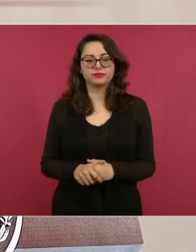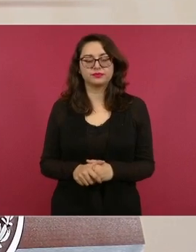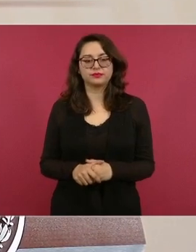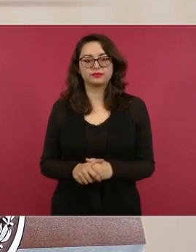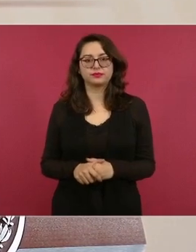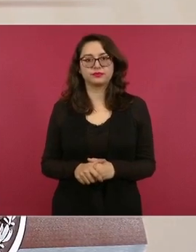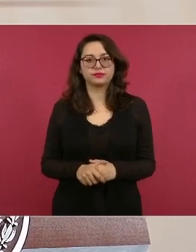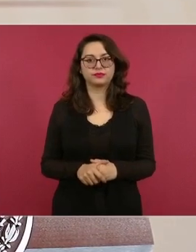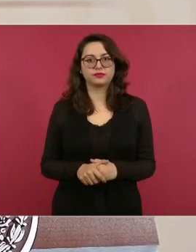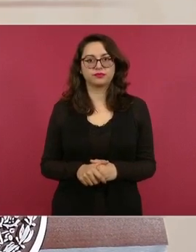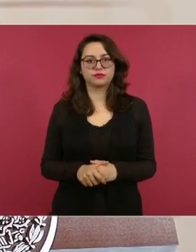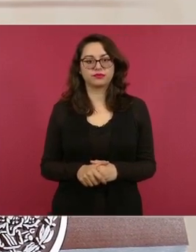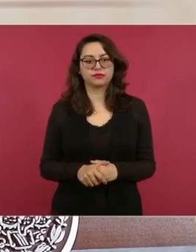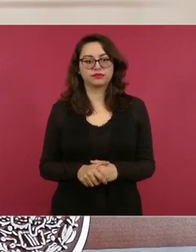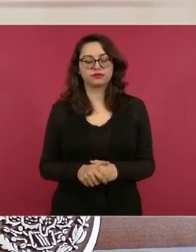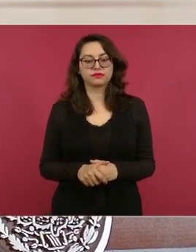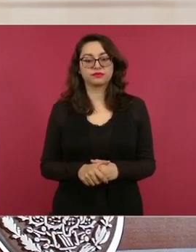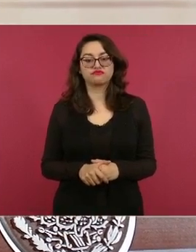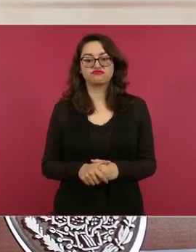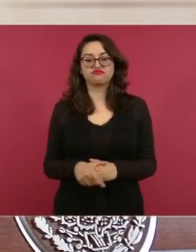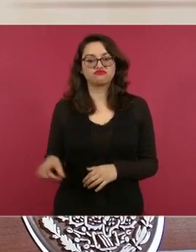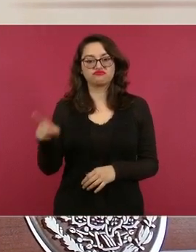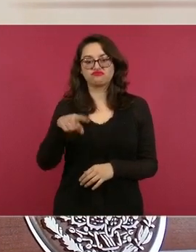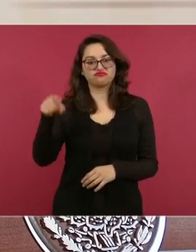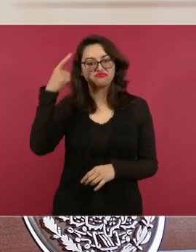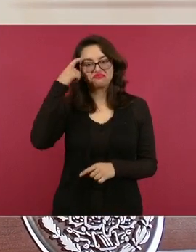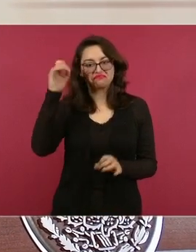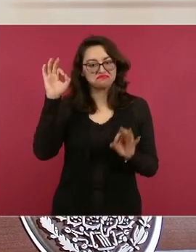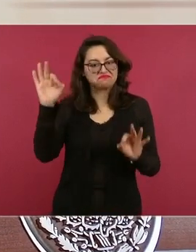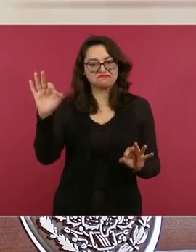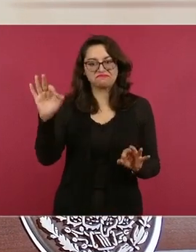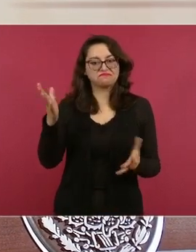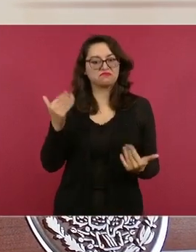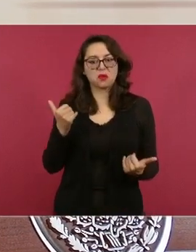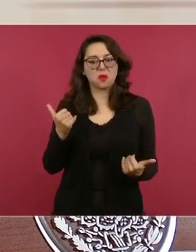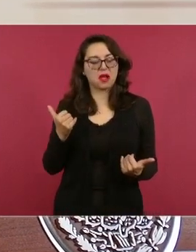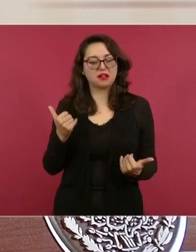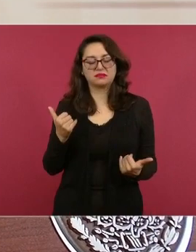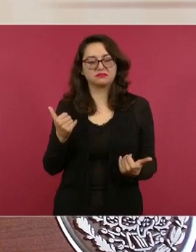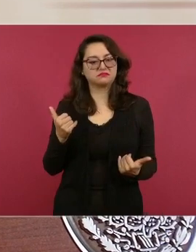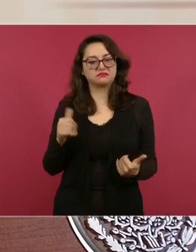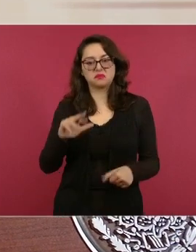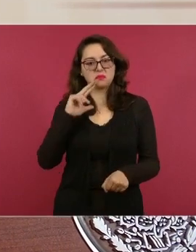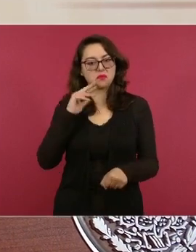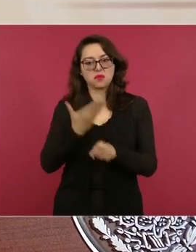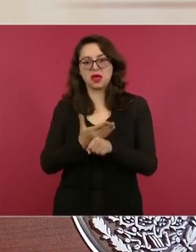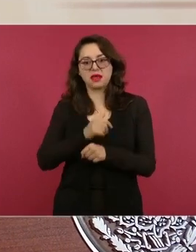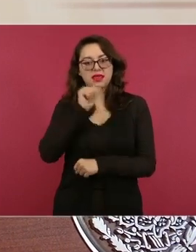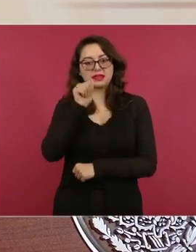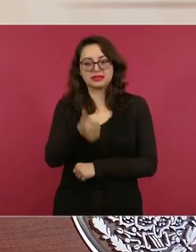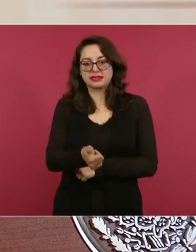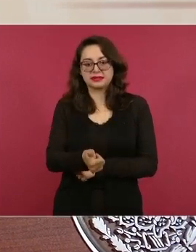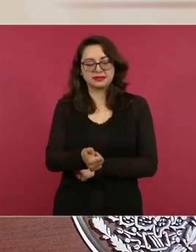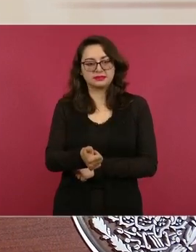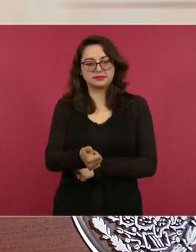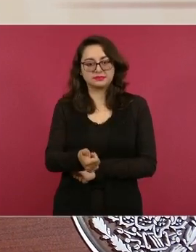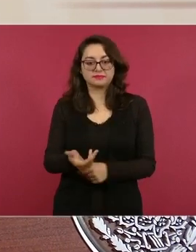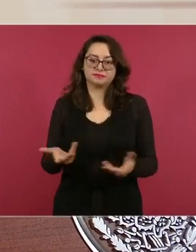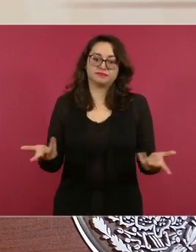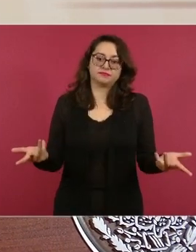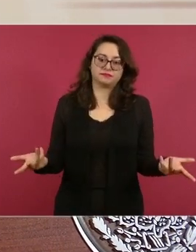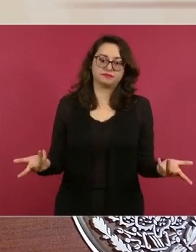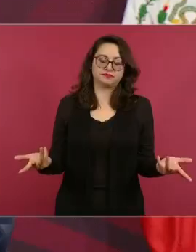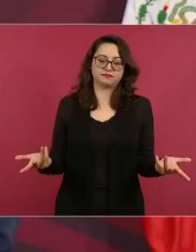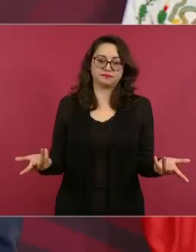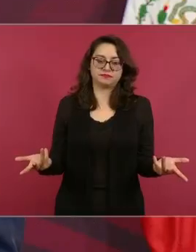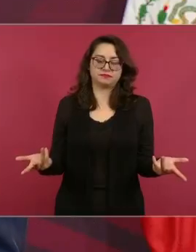muy insensatos poco responsables entonces en